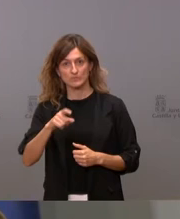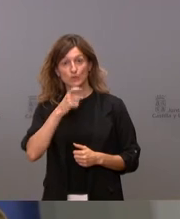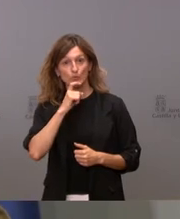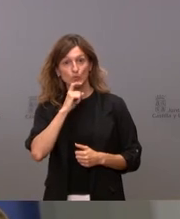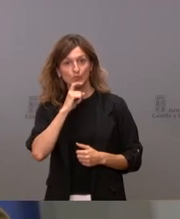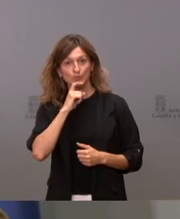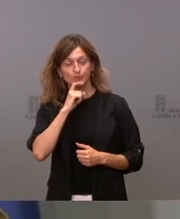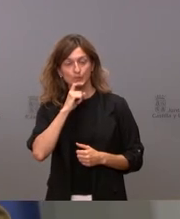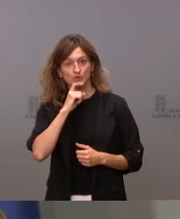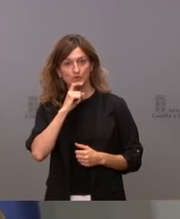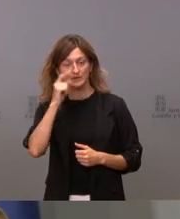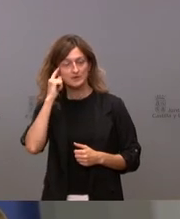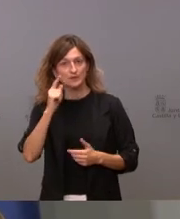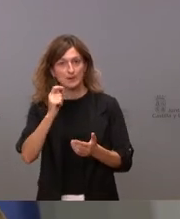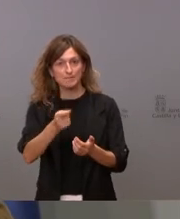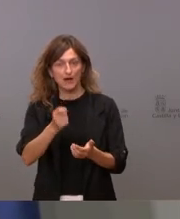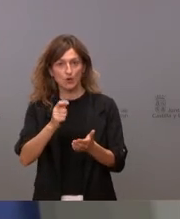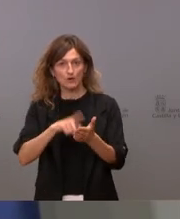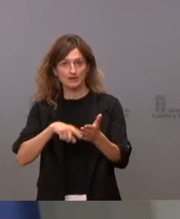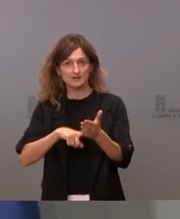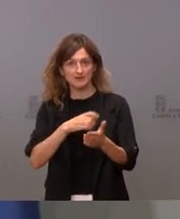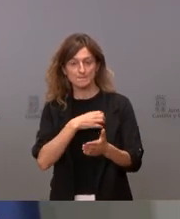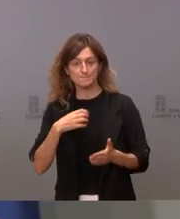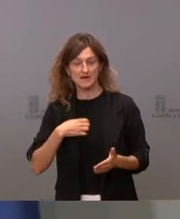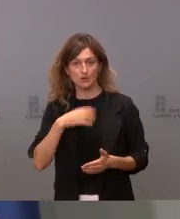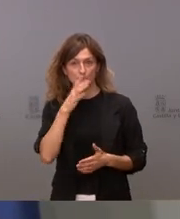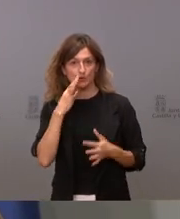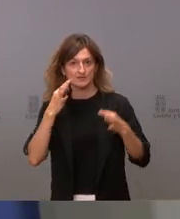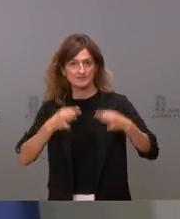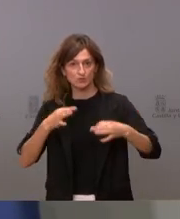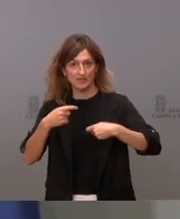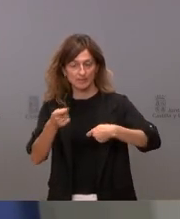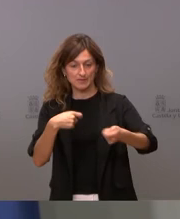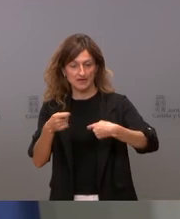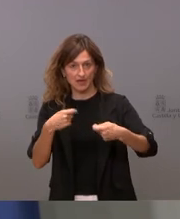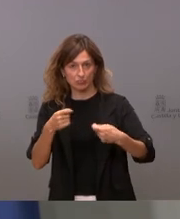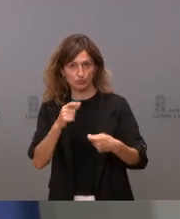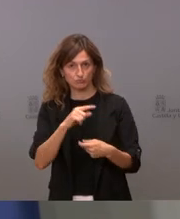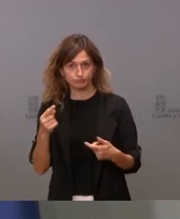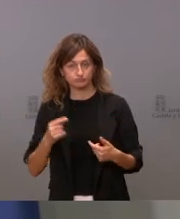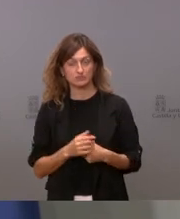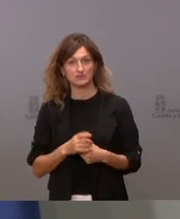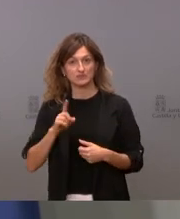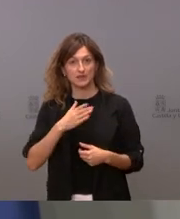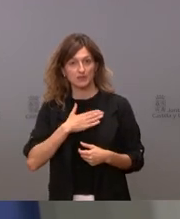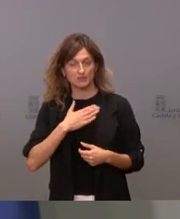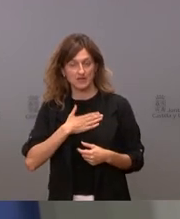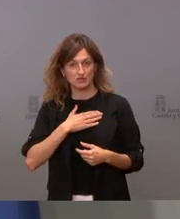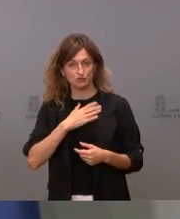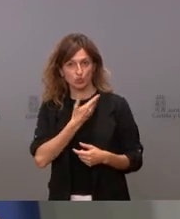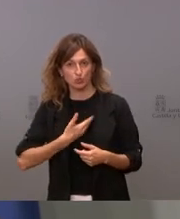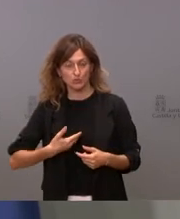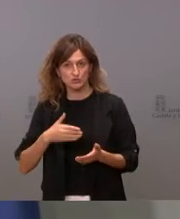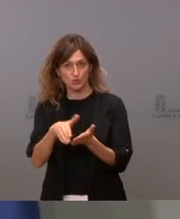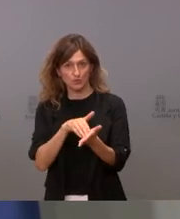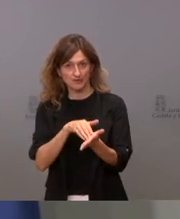del pago de la renta por vía bancaria para dar seguridad al mercado para dar seguridad a los propietarios de que van a cobrar